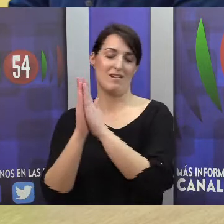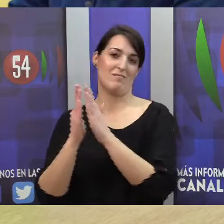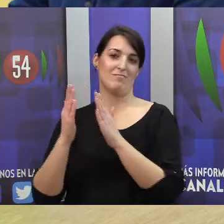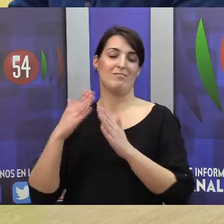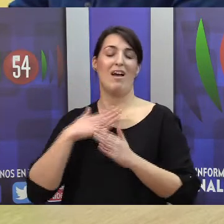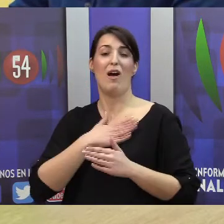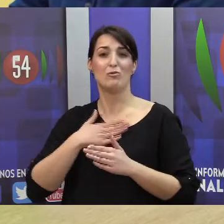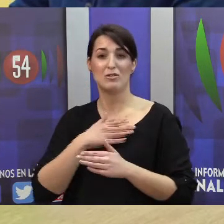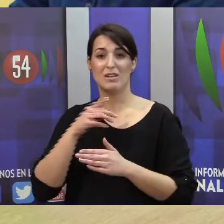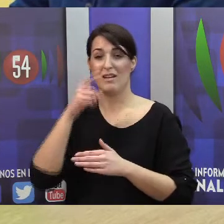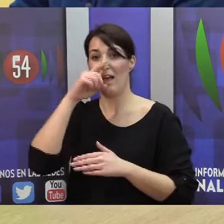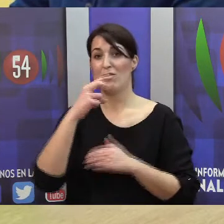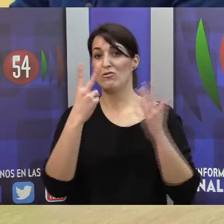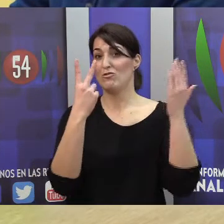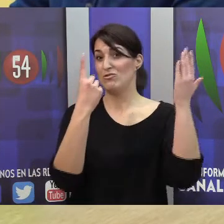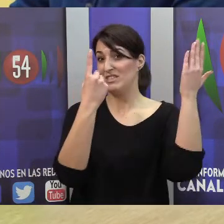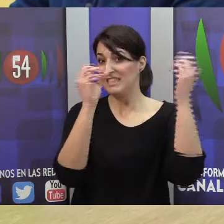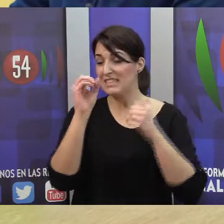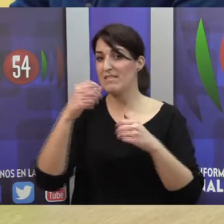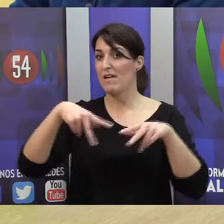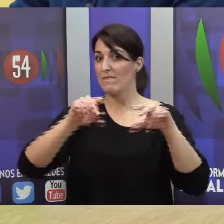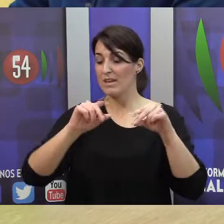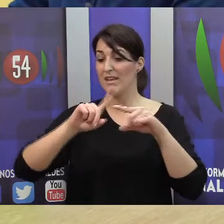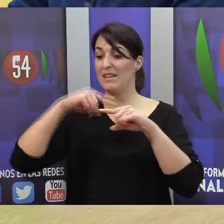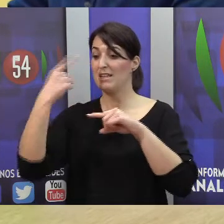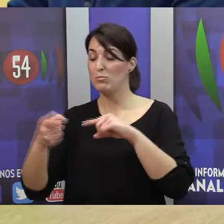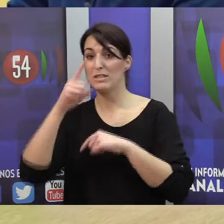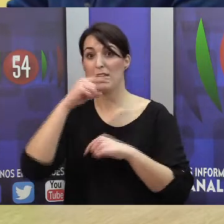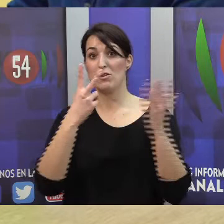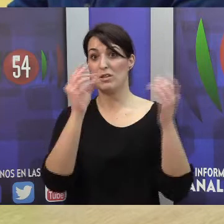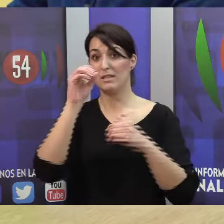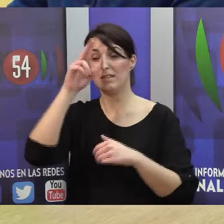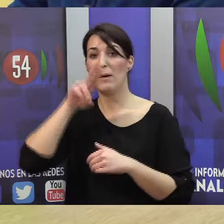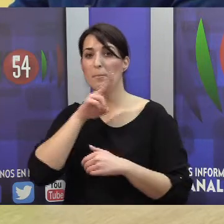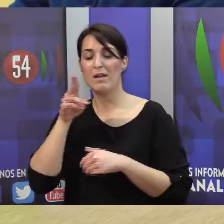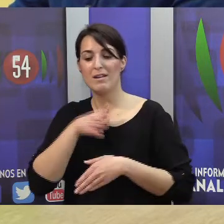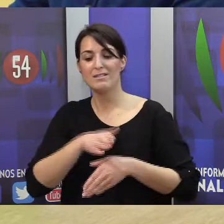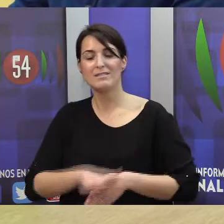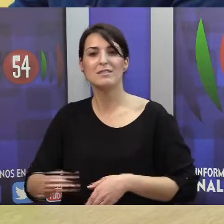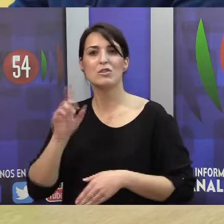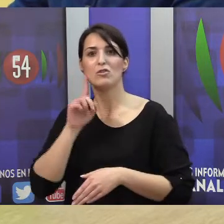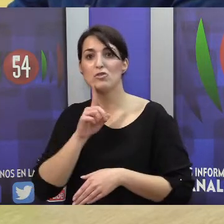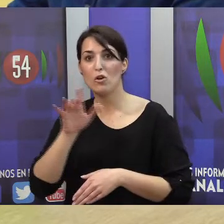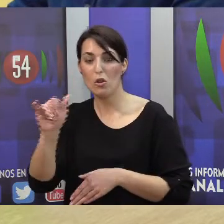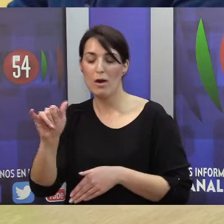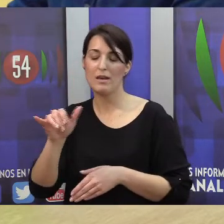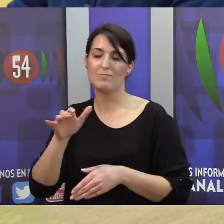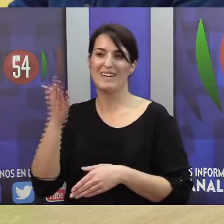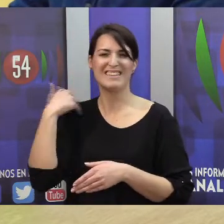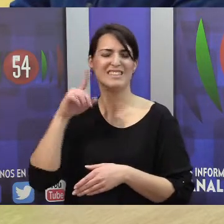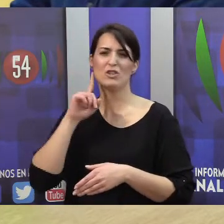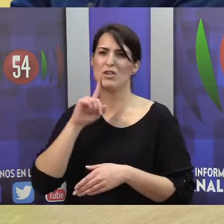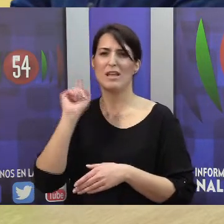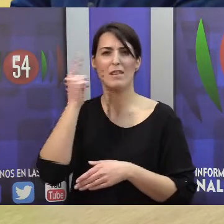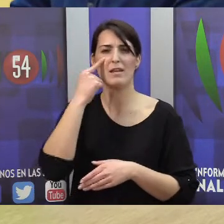y para los años 70 los padres que tenían un niño sordo, pues aparte de que era muy difícil diagnosticarlo, porque claro, eran niños